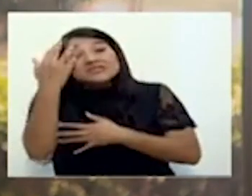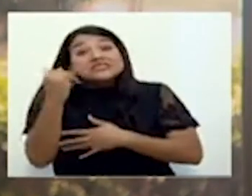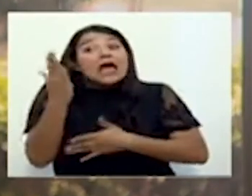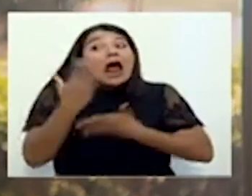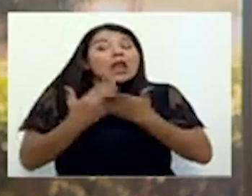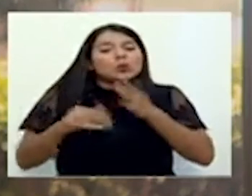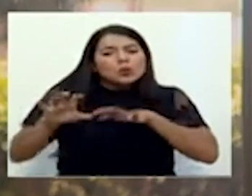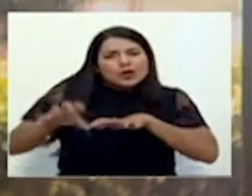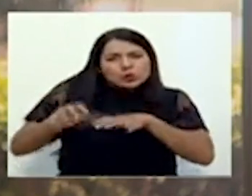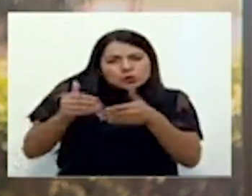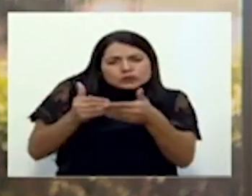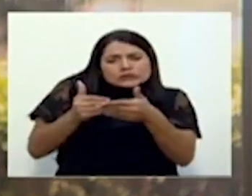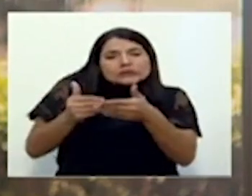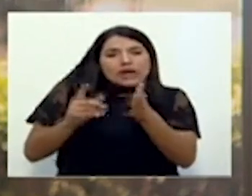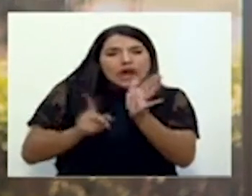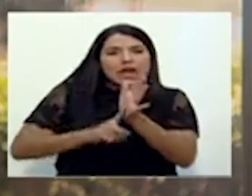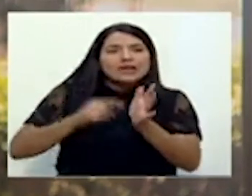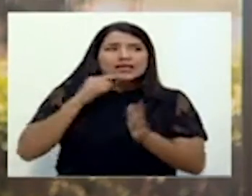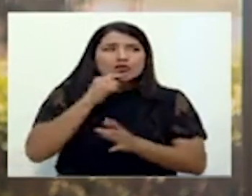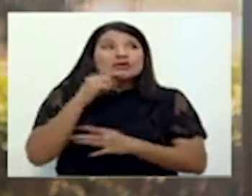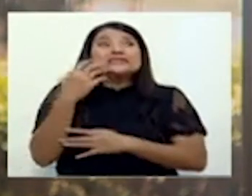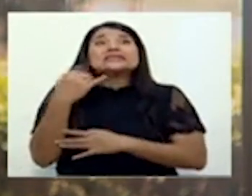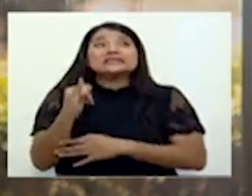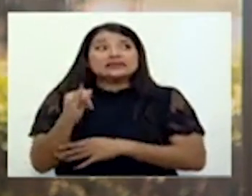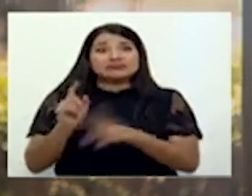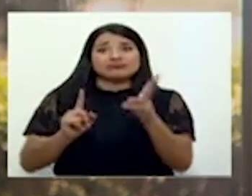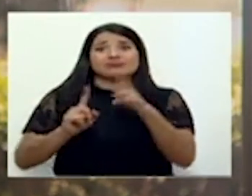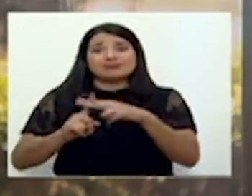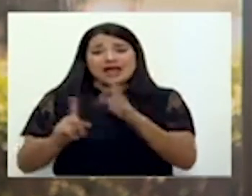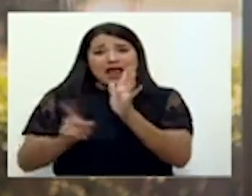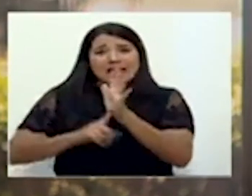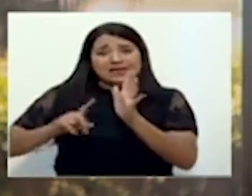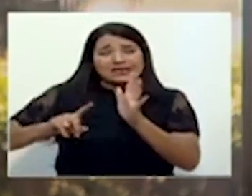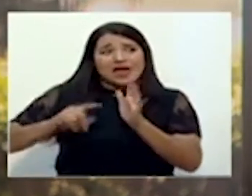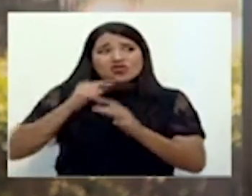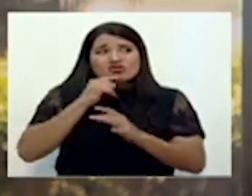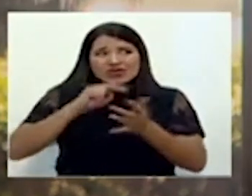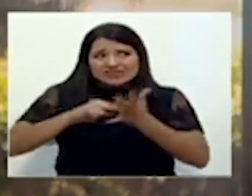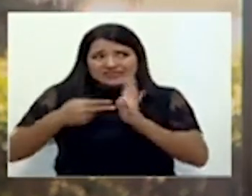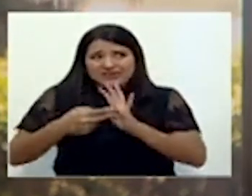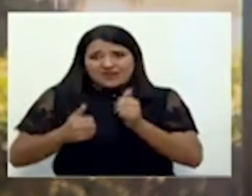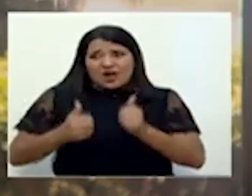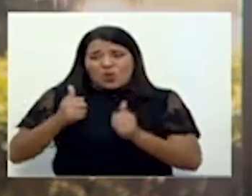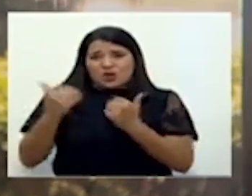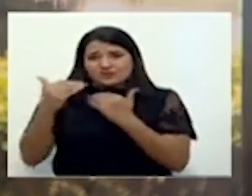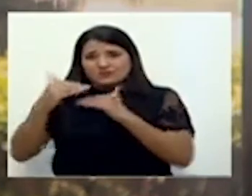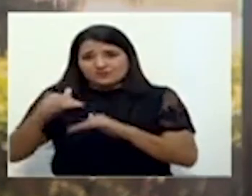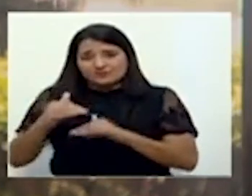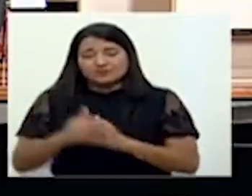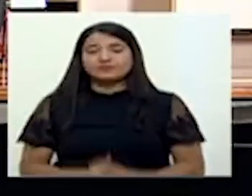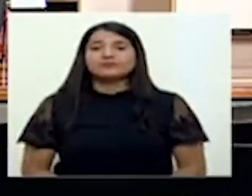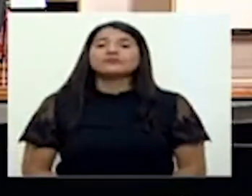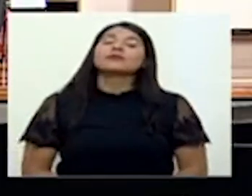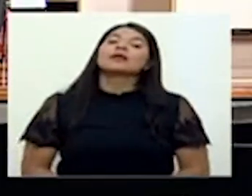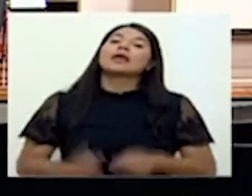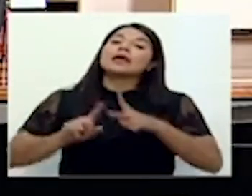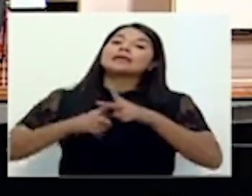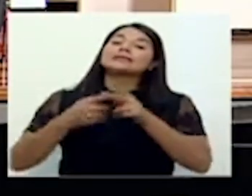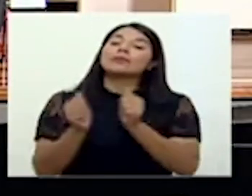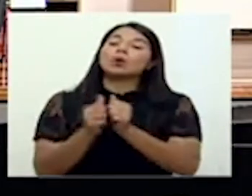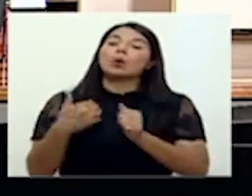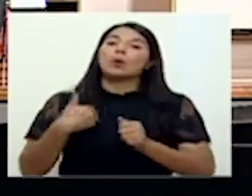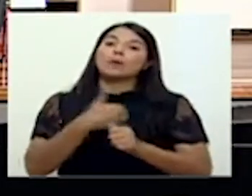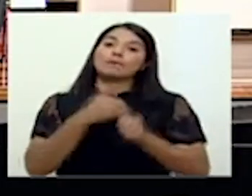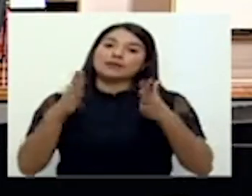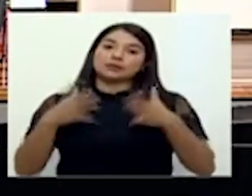pandemia, qué ajustes o qué cambios vendrían en caso de que un cantono o distrito llegue a este nivel. Iniciamos con el Ministro de Salud, el doctor